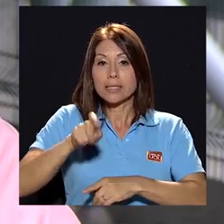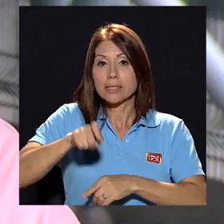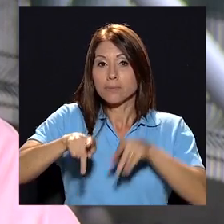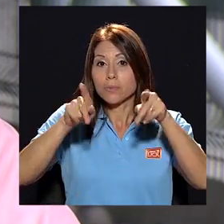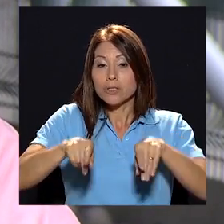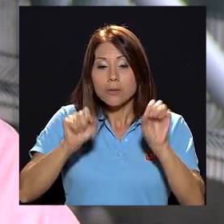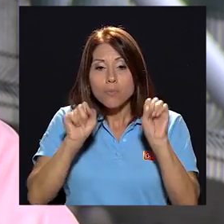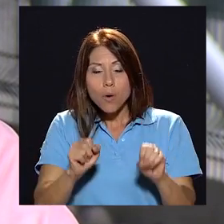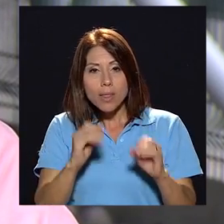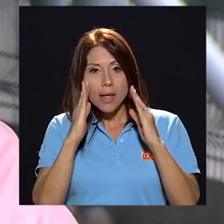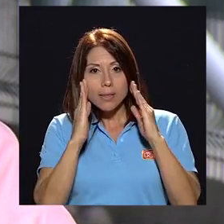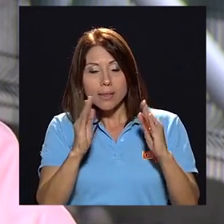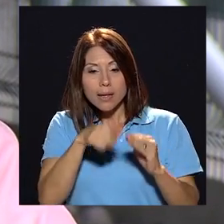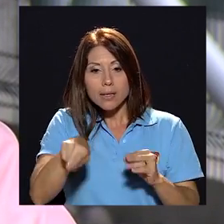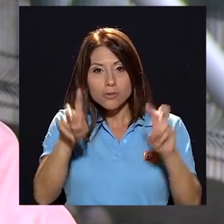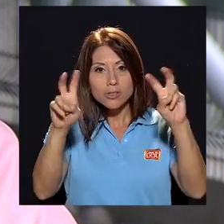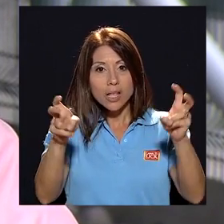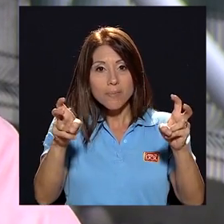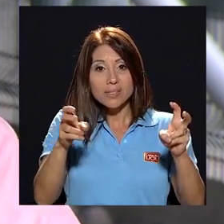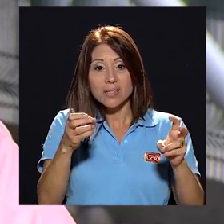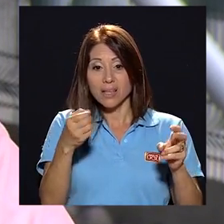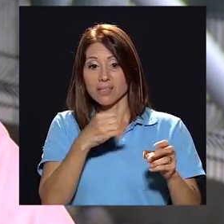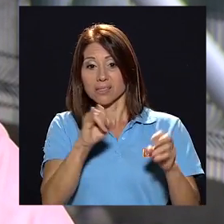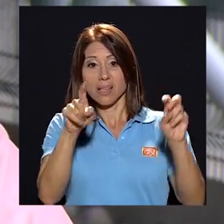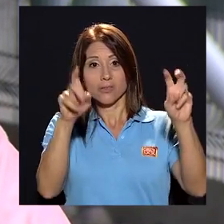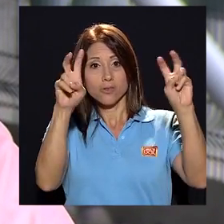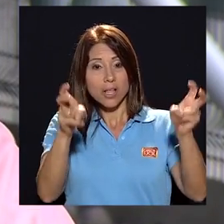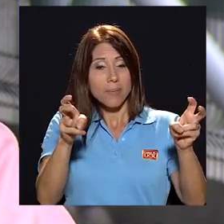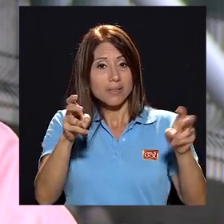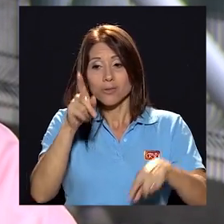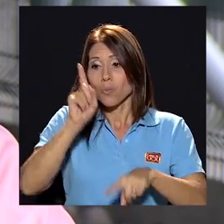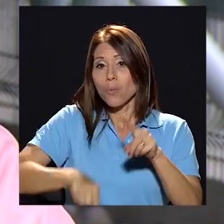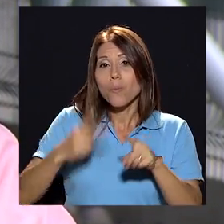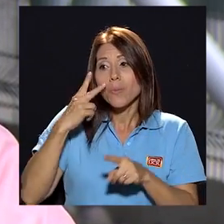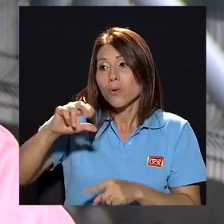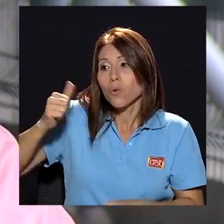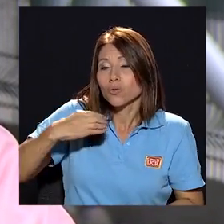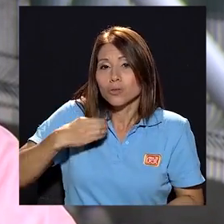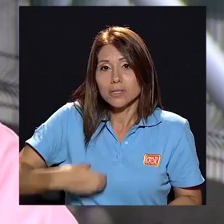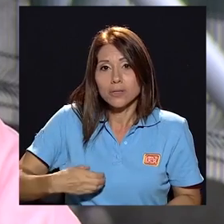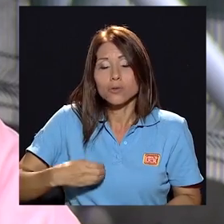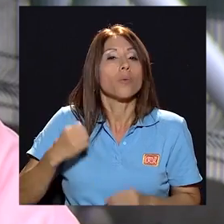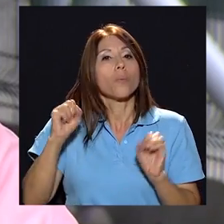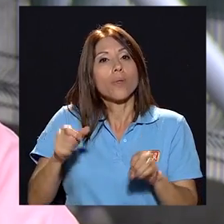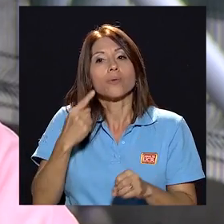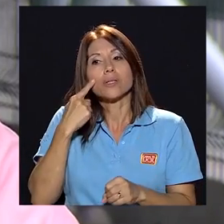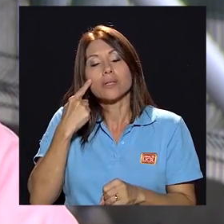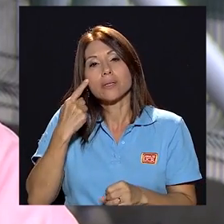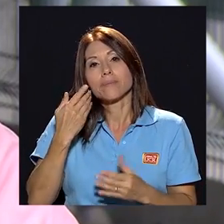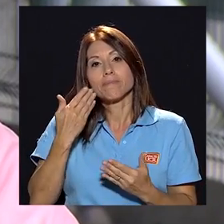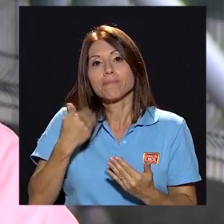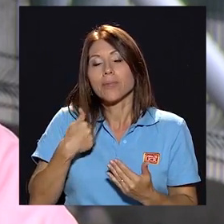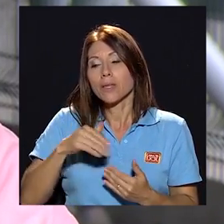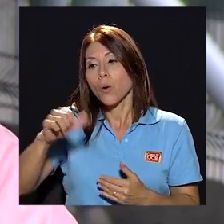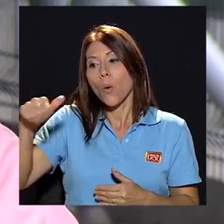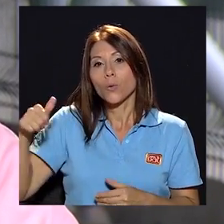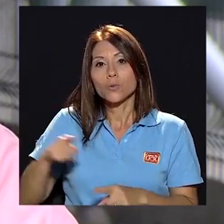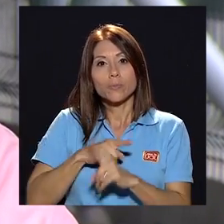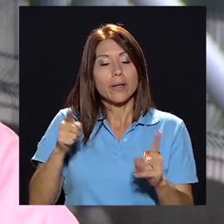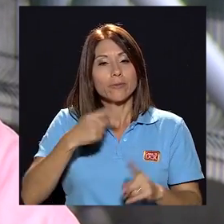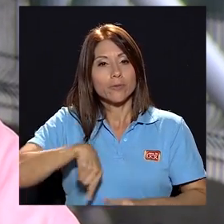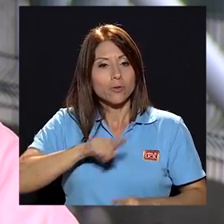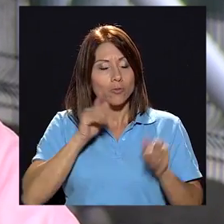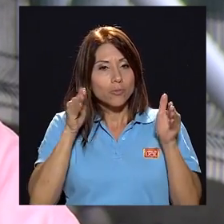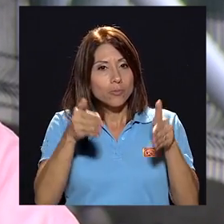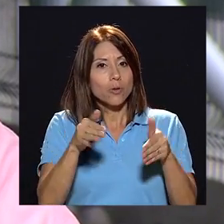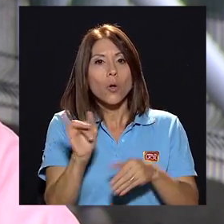pueda atender estos temas porque sin estos temas no existe todos los demás anhelos que nosotros tenemos podemos tener muchos otros pero de aquí se deriva todo